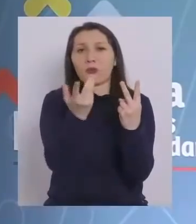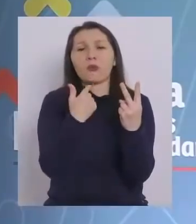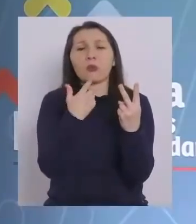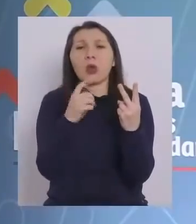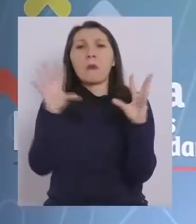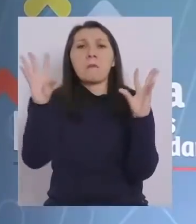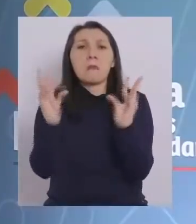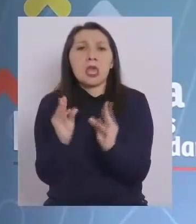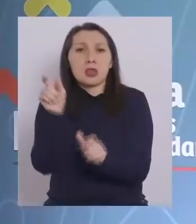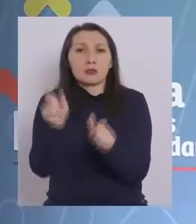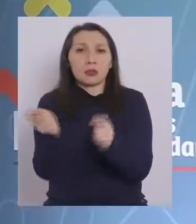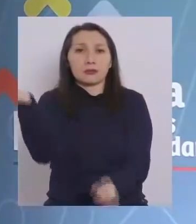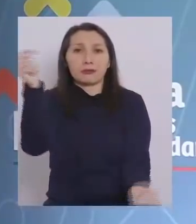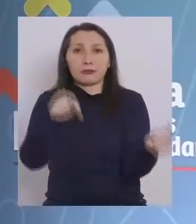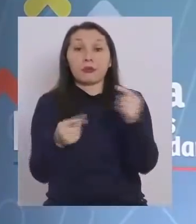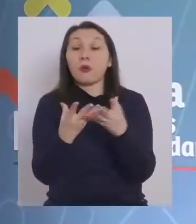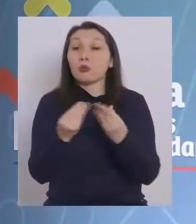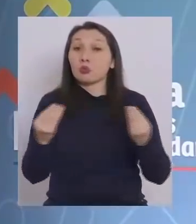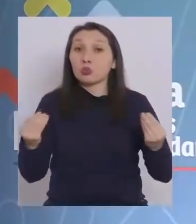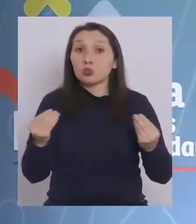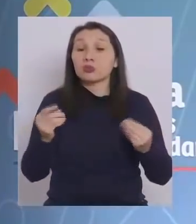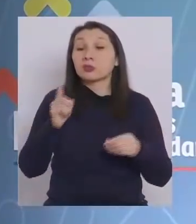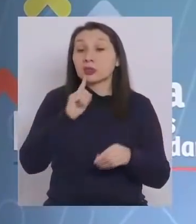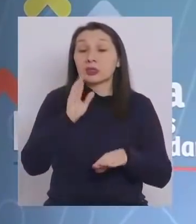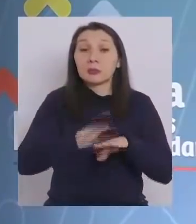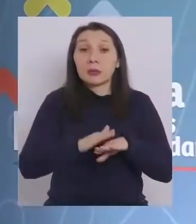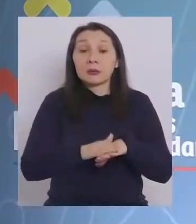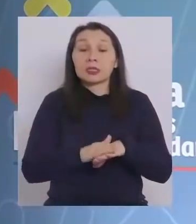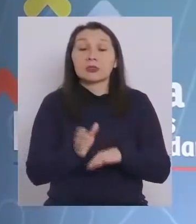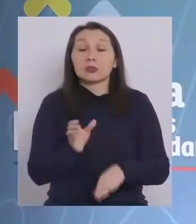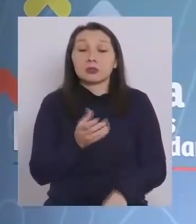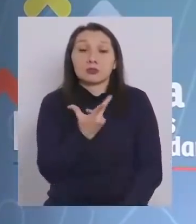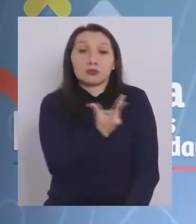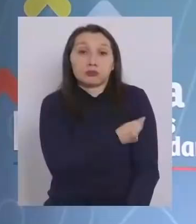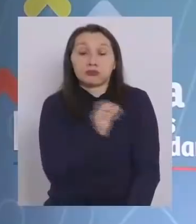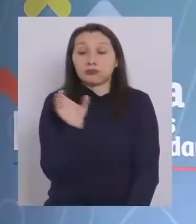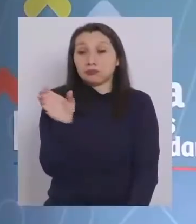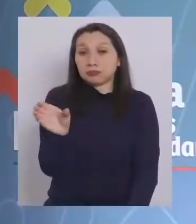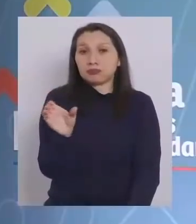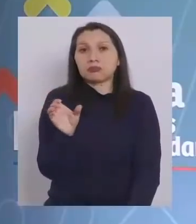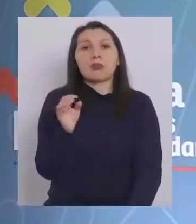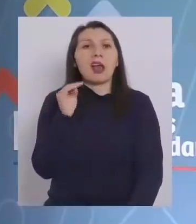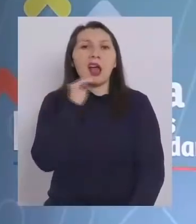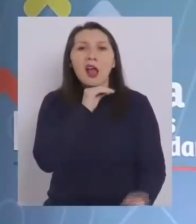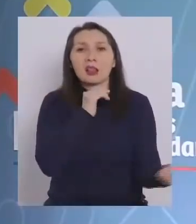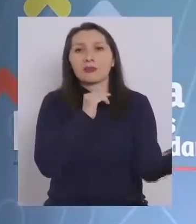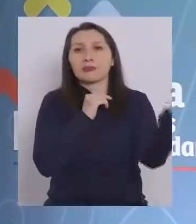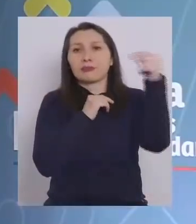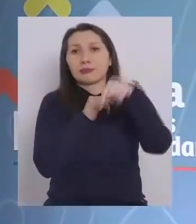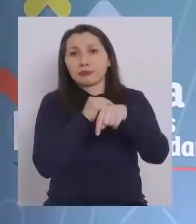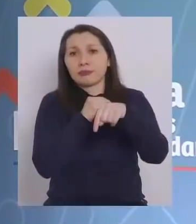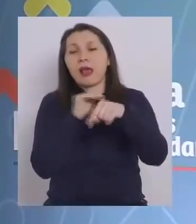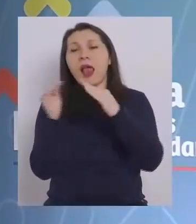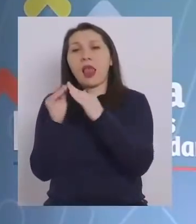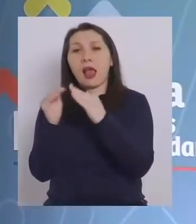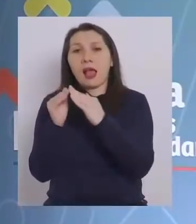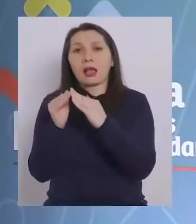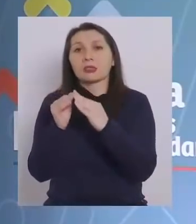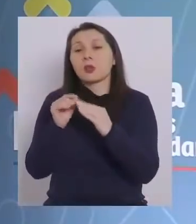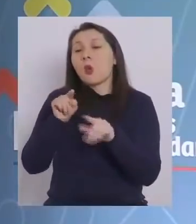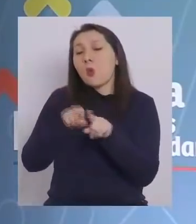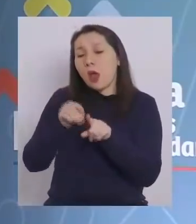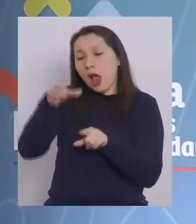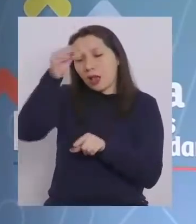bastante menor, considerando que muchos al tener su pase de movilidad se van a hacer su aislamiento a domicilio, además de la experiencia que ha